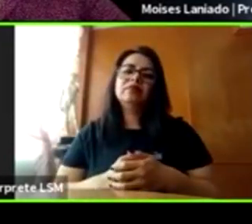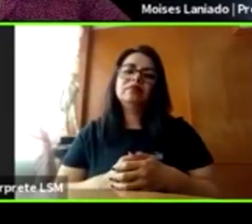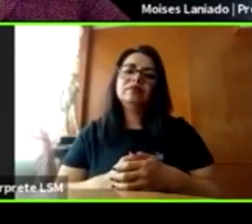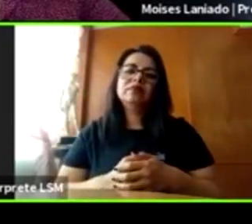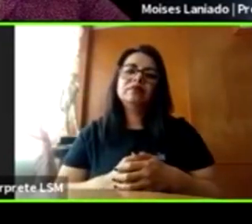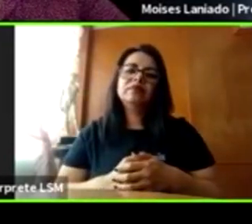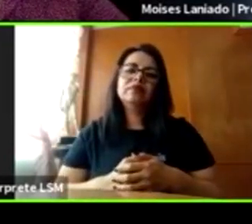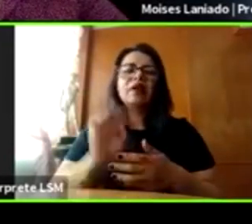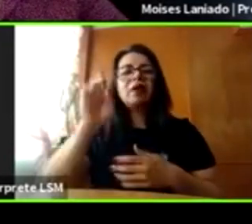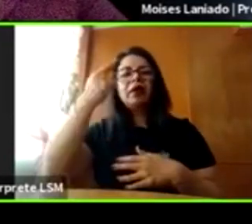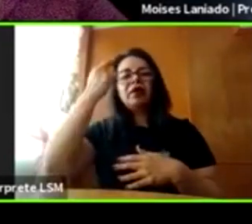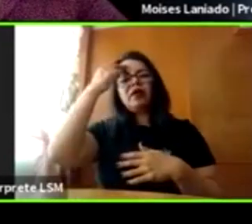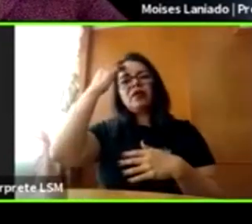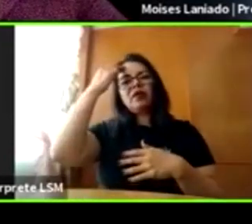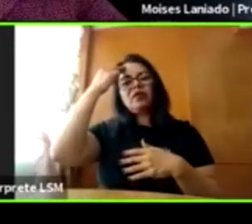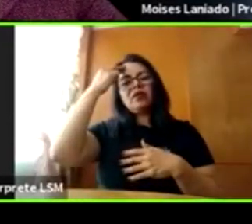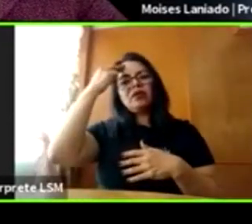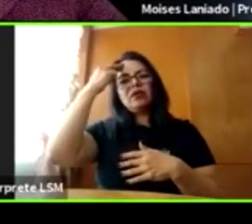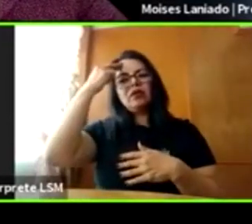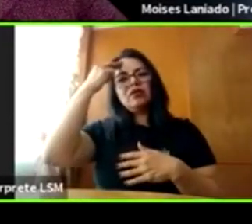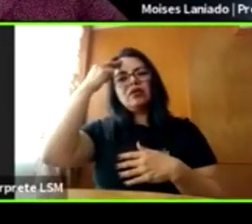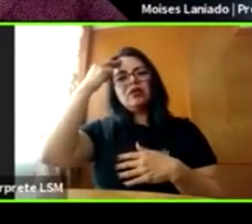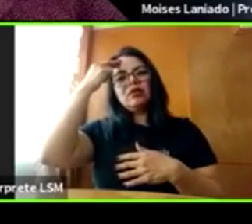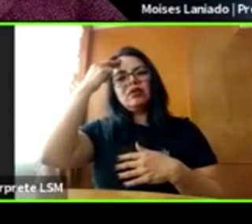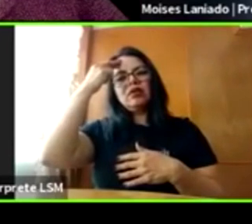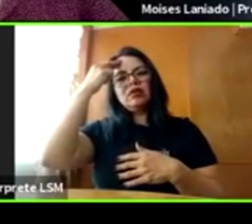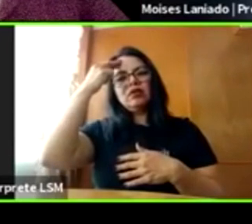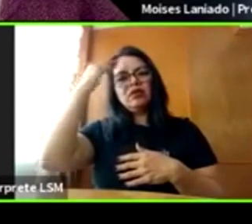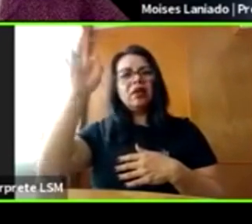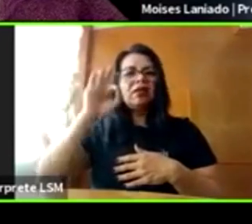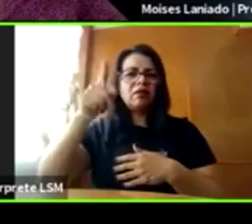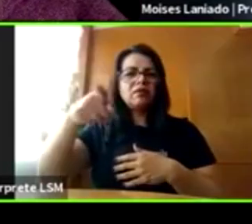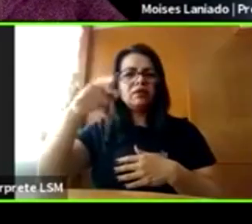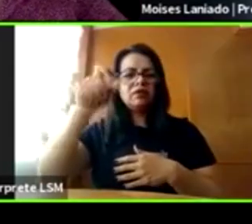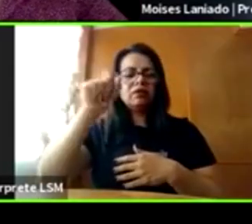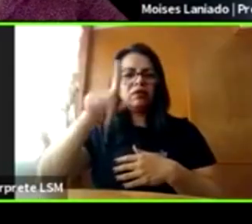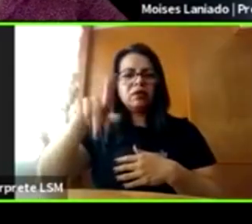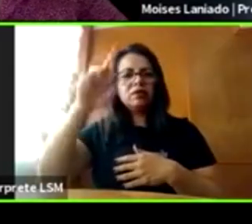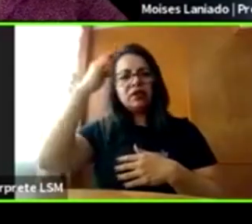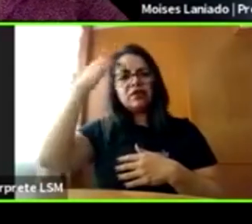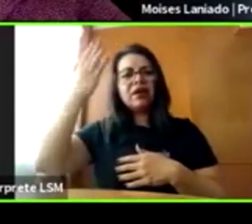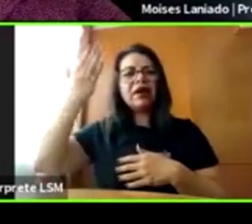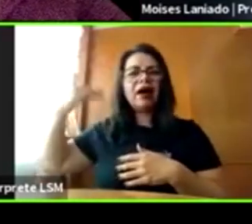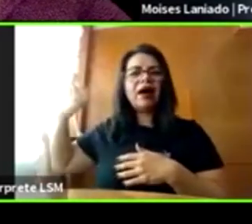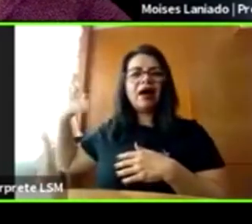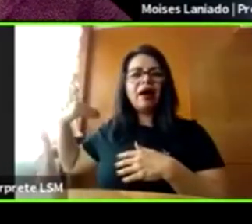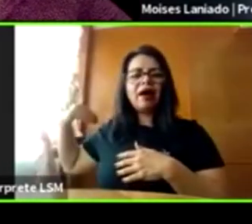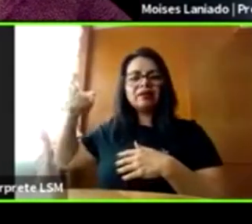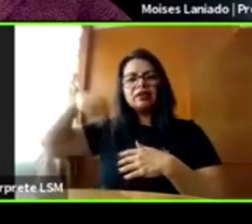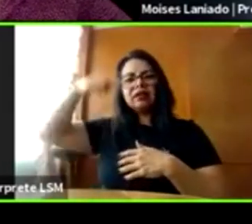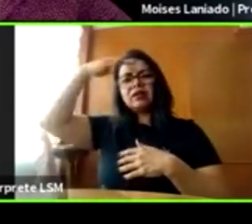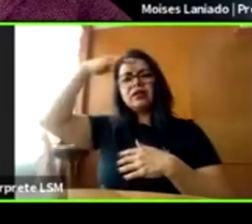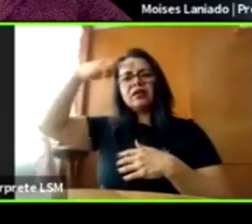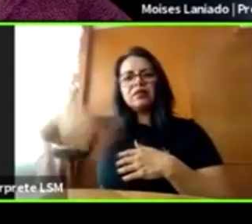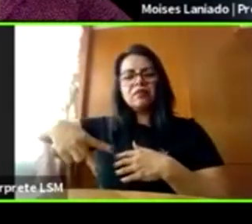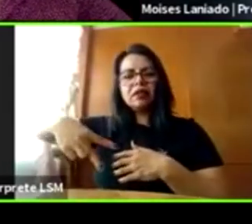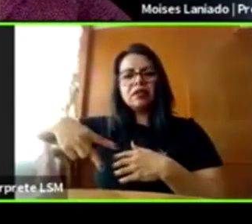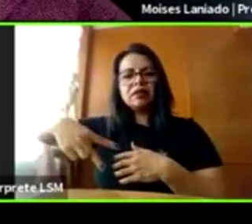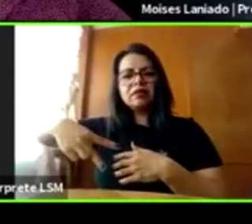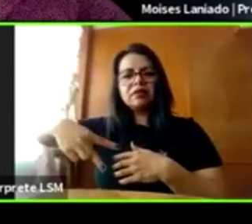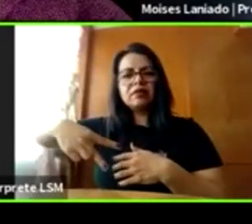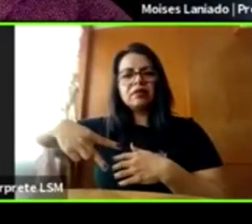Recuerdo hace, yo creo que, Rosario, tal vez tú también lo recuerdes, hubo una campaña en México muy fuerte, Moisés Daniela,